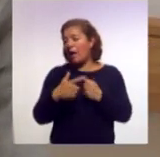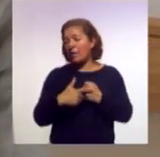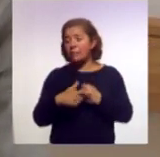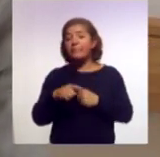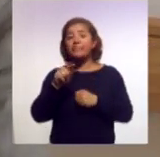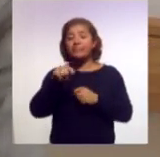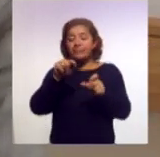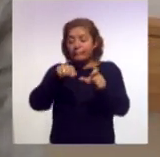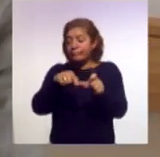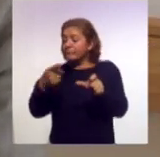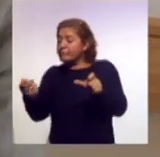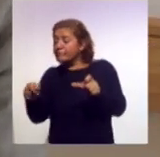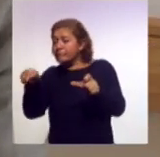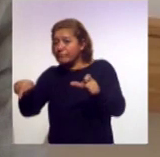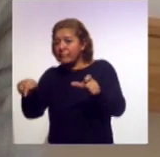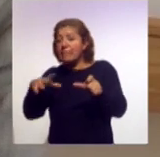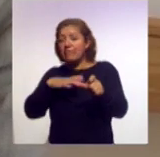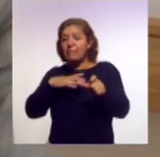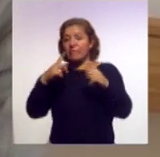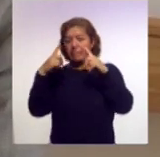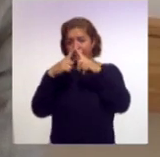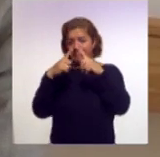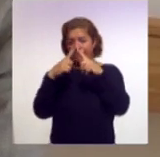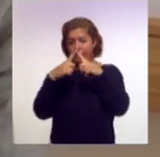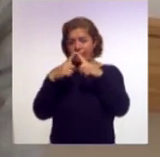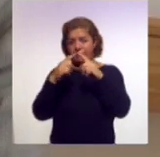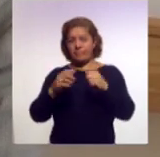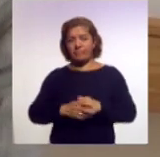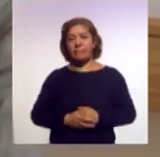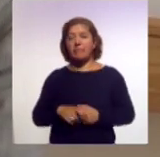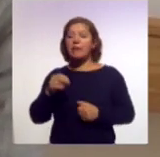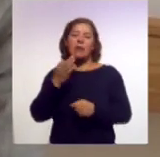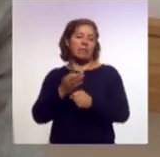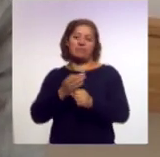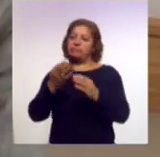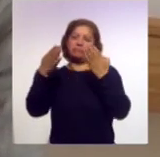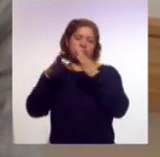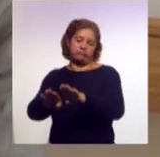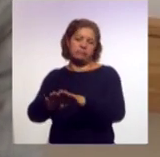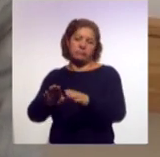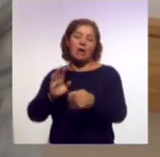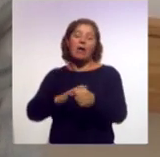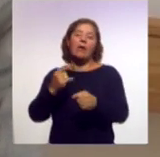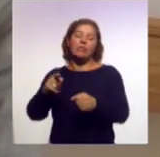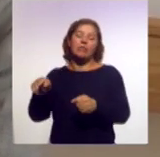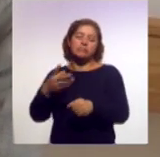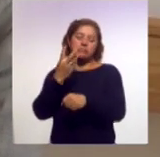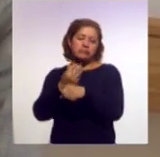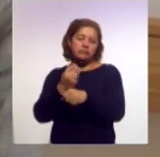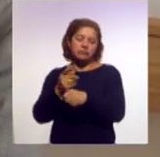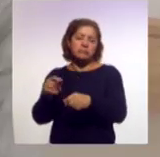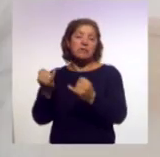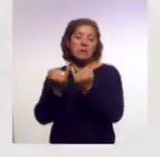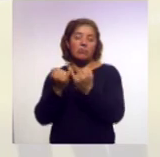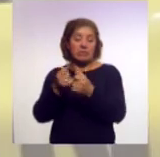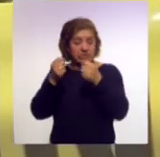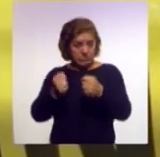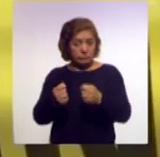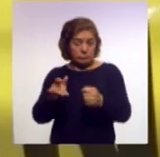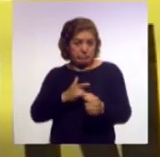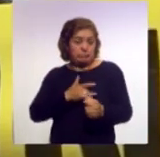tiene, bueno, ahorita está cerrada por cuestiones de la conservación y de seguridad.